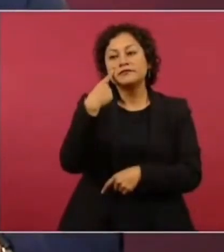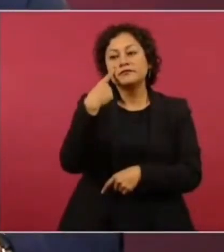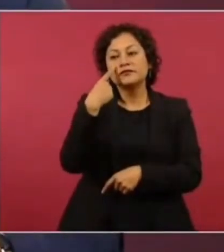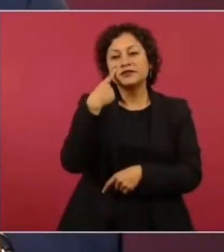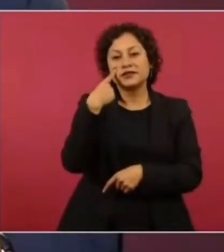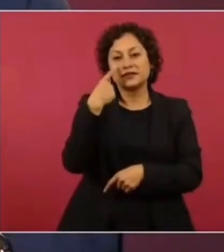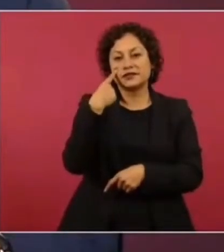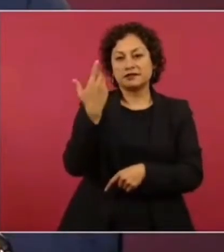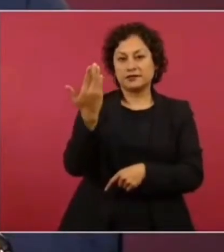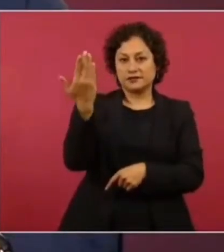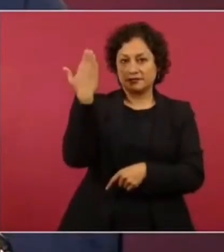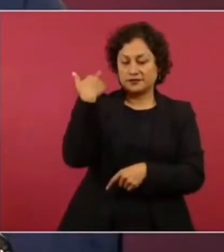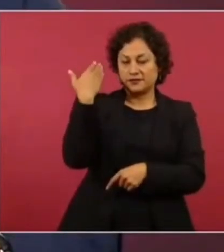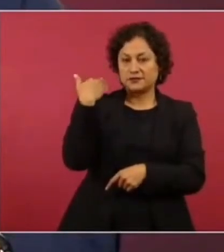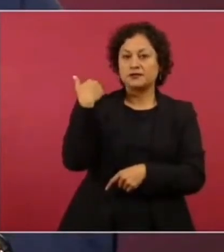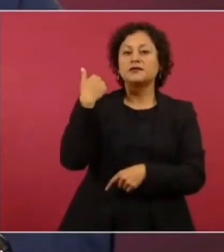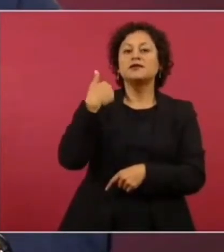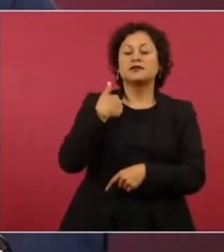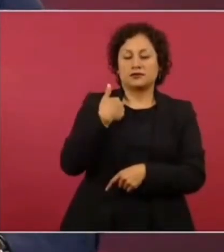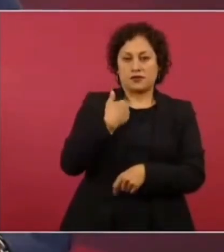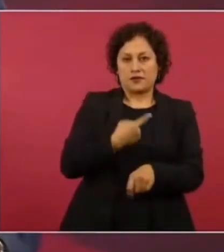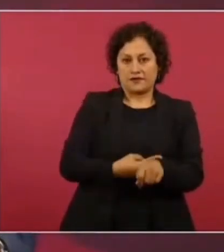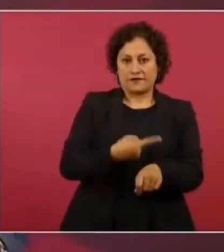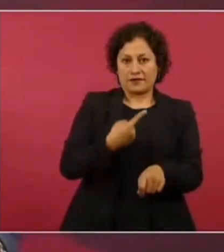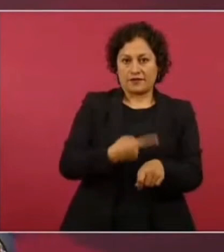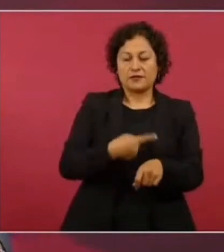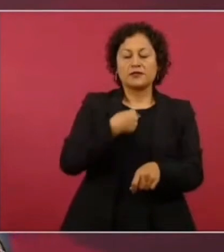que andaba yo malo la garganta,